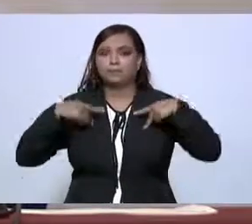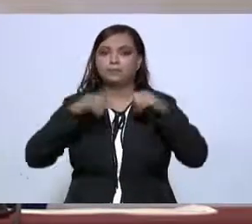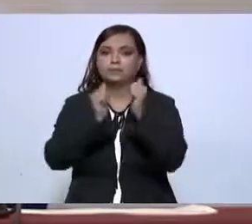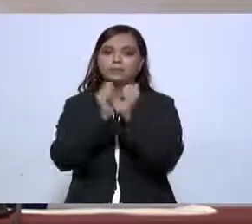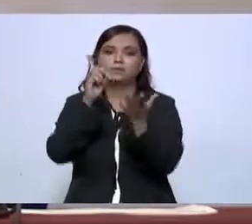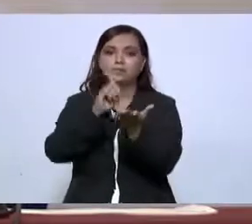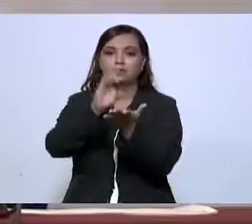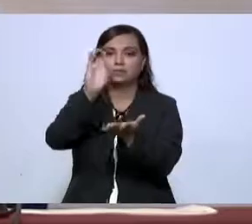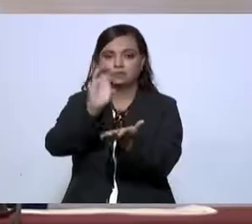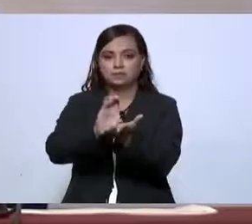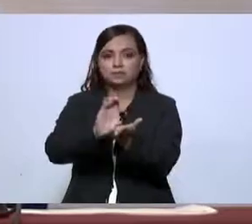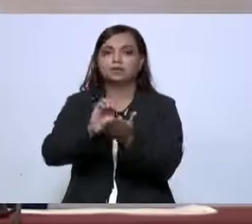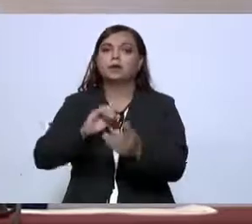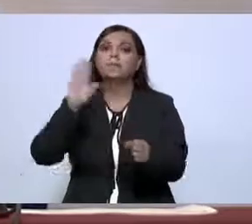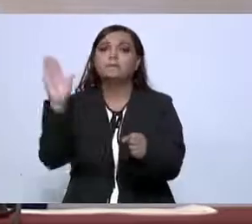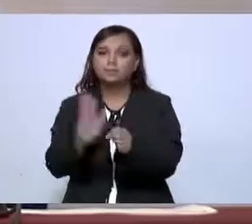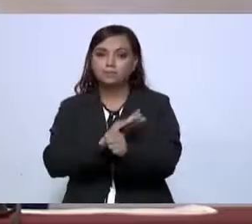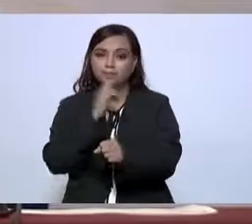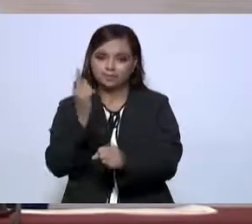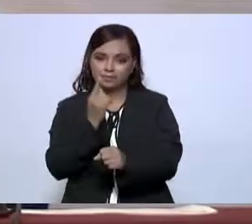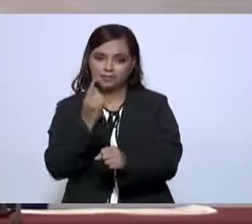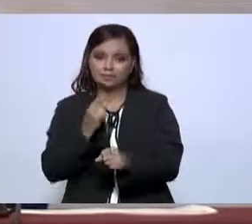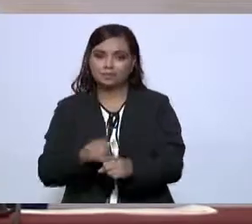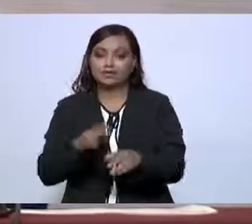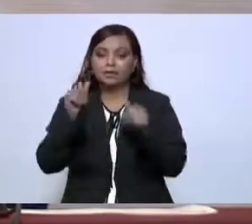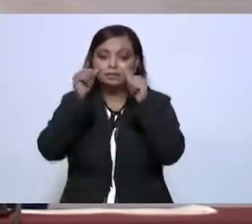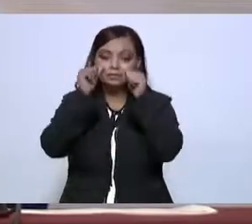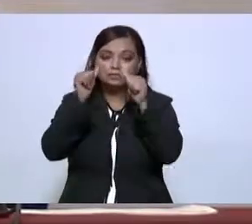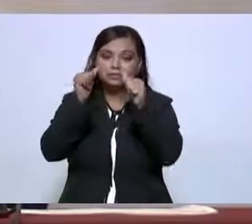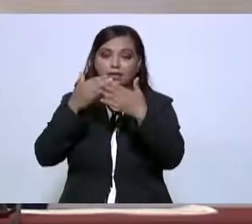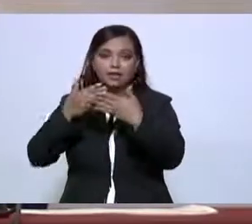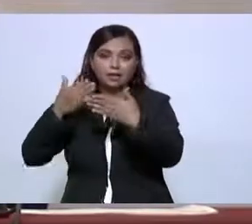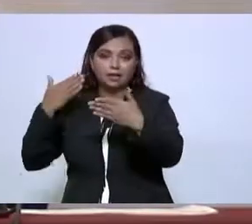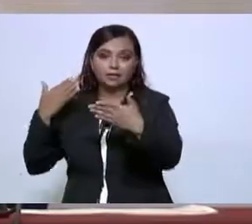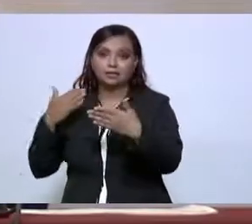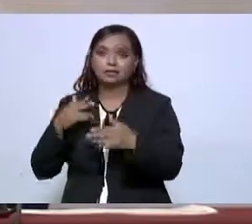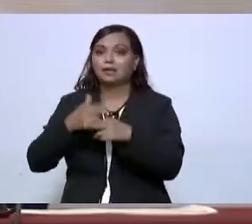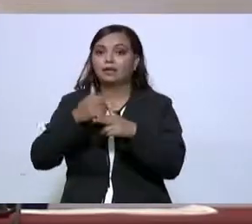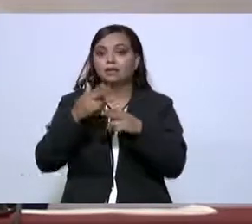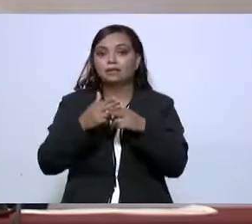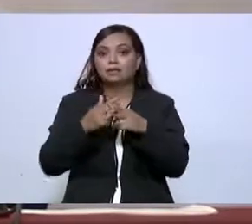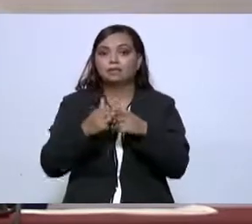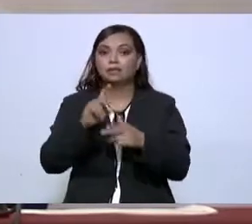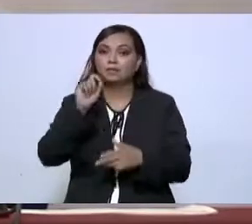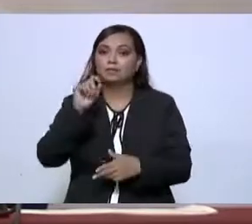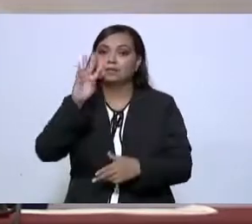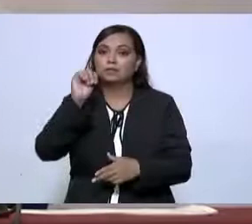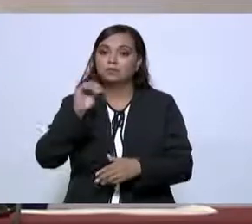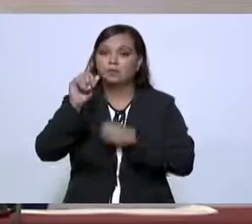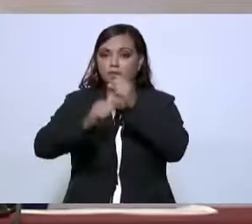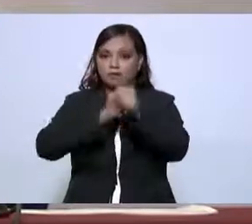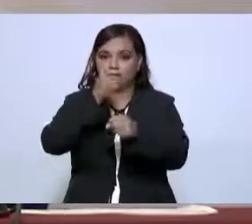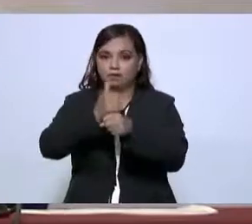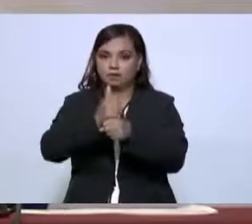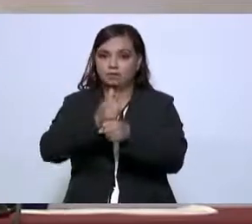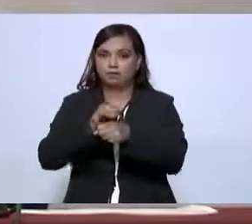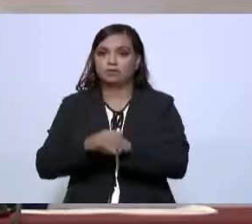discapacidad, porque se atendía hasta los 29 años,